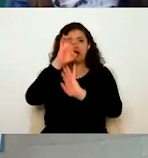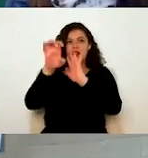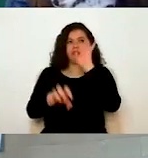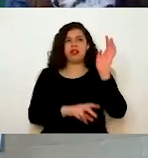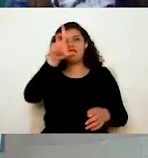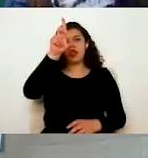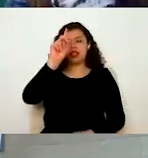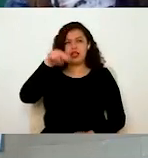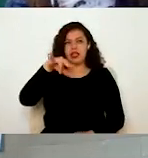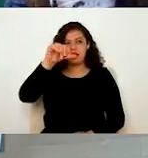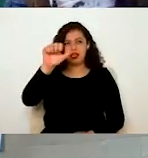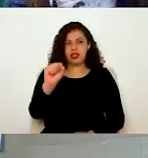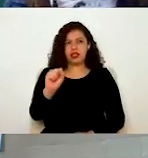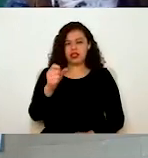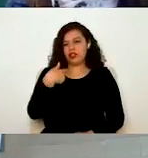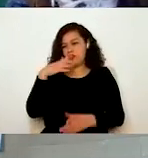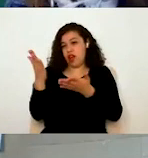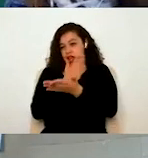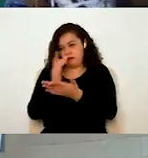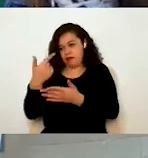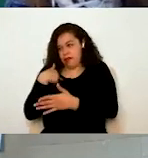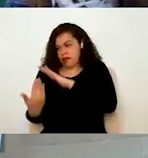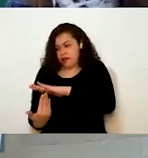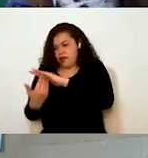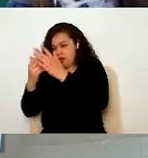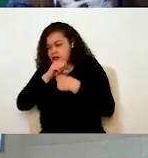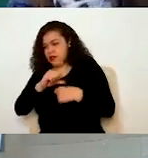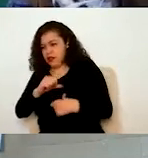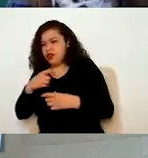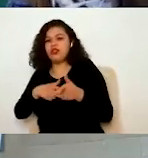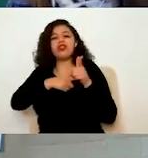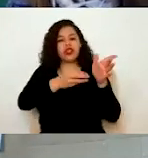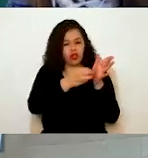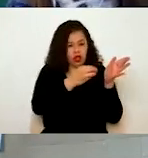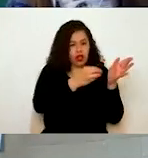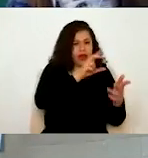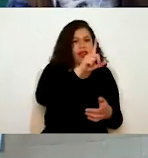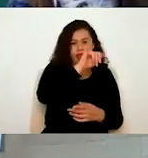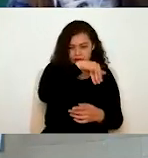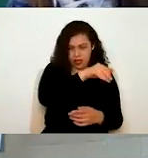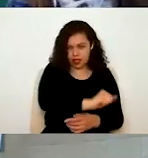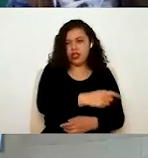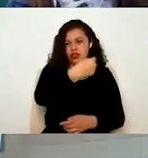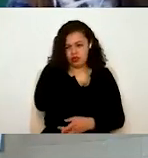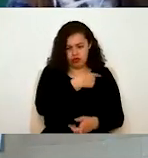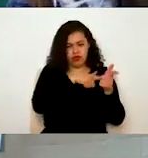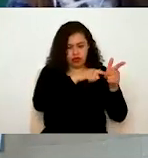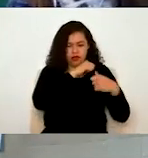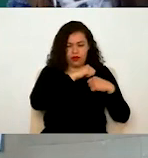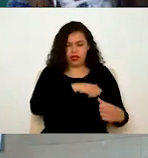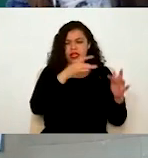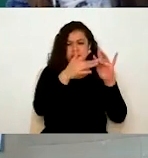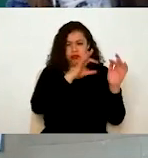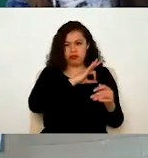aparte de estar como responsable de la mesa, ustedes saben que yo sigo llevando el DENIAS. Entonces, me pueden seguir contactando. Pero aquí, a grandes rasgos, les